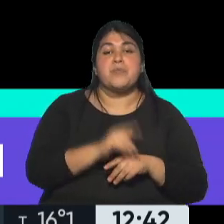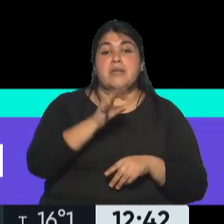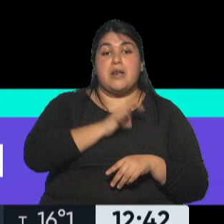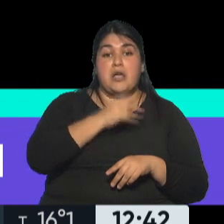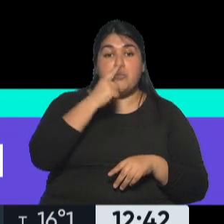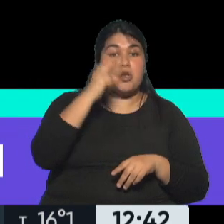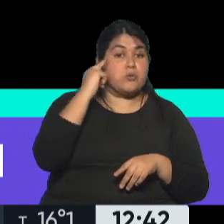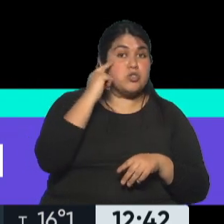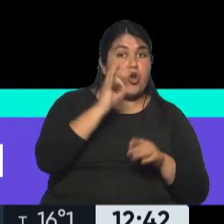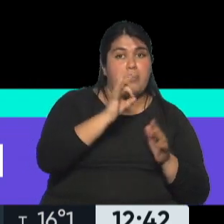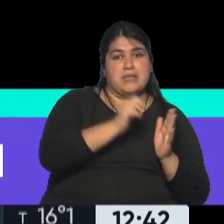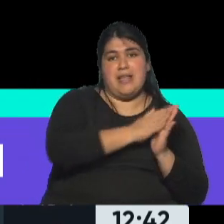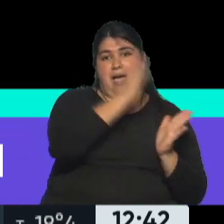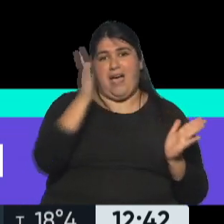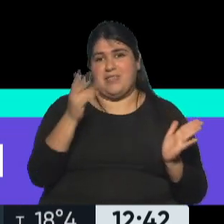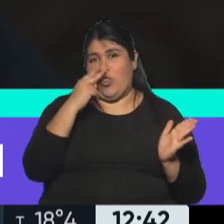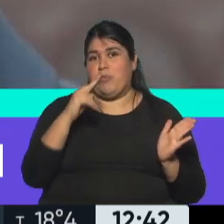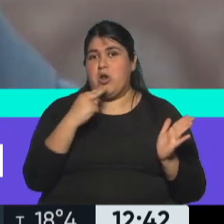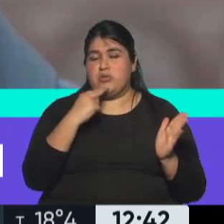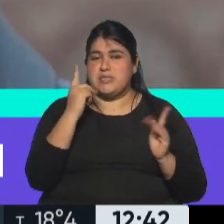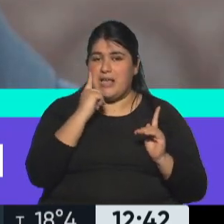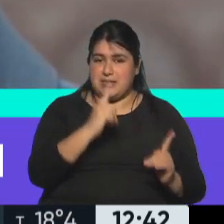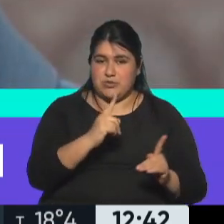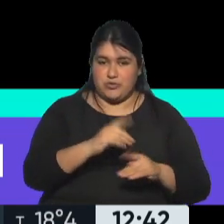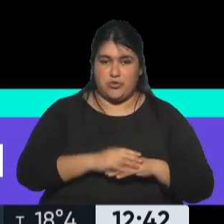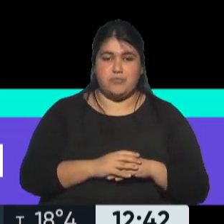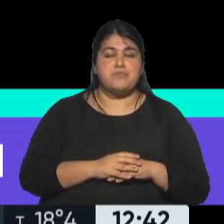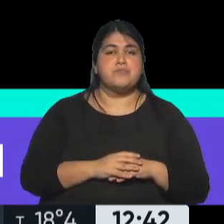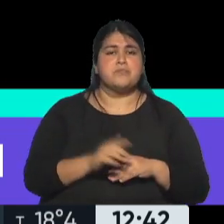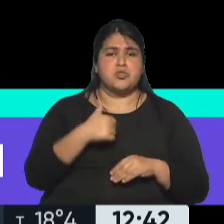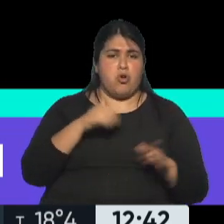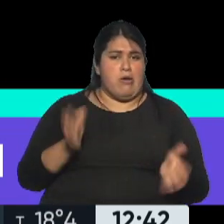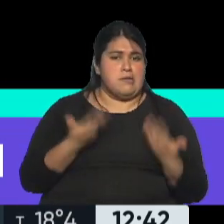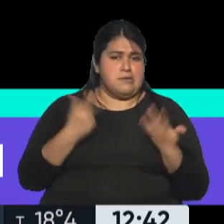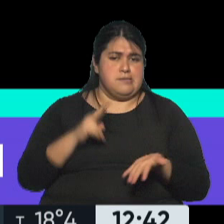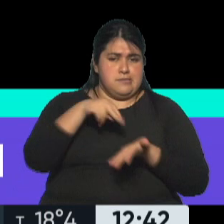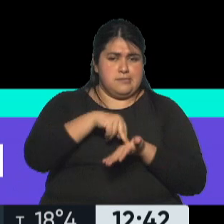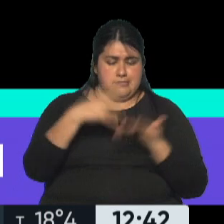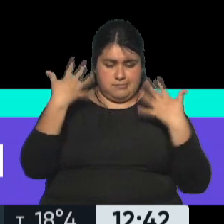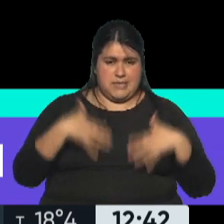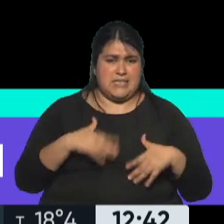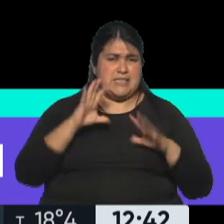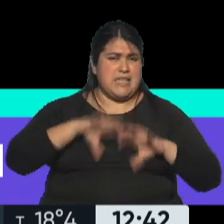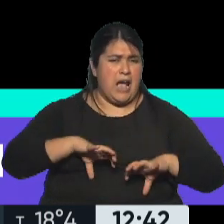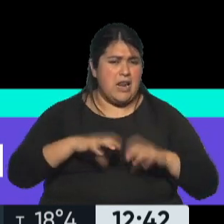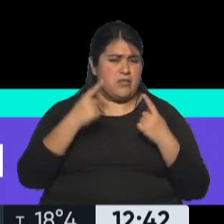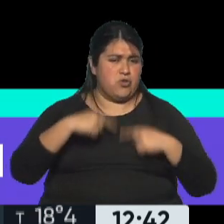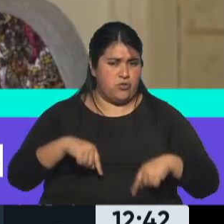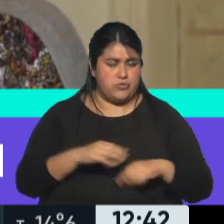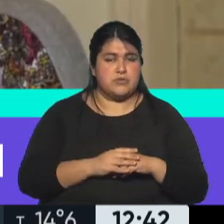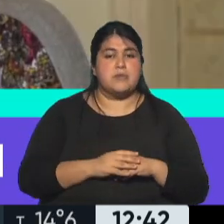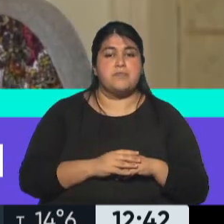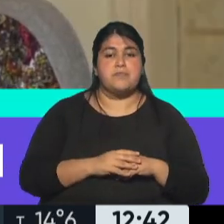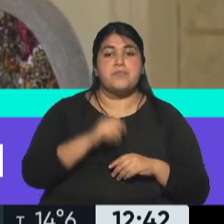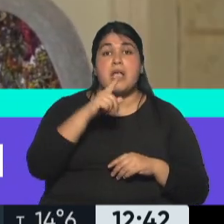1990 hasta el 2011. Yo no podía ni levantarme de la cama, estaba sangrando. Los muñecos ucranianos en Ucrania